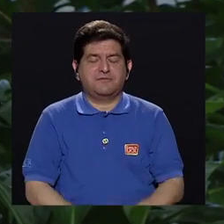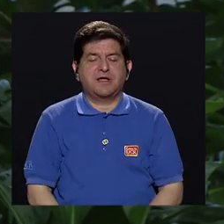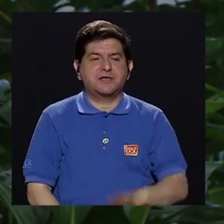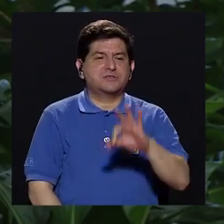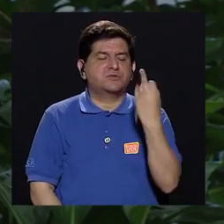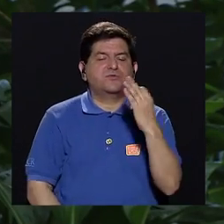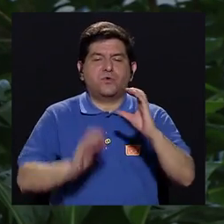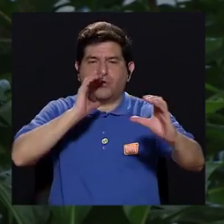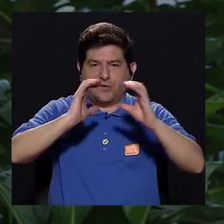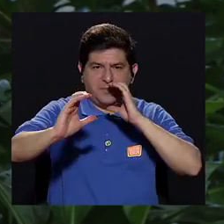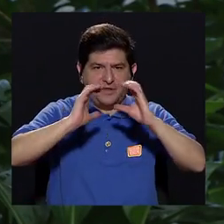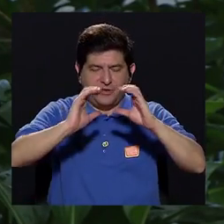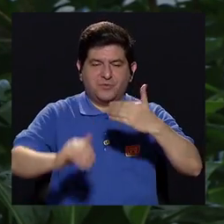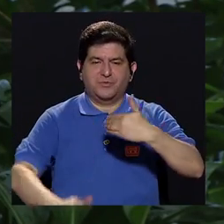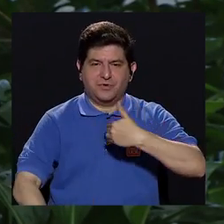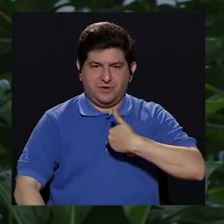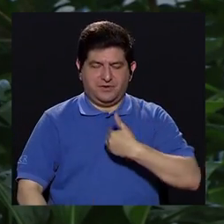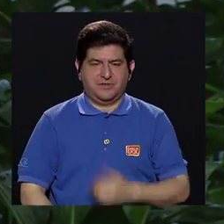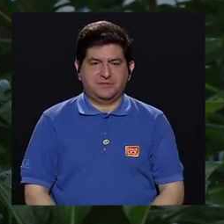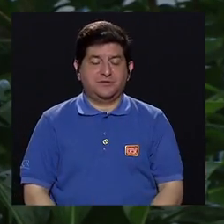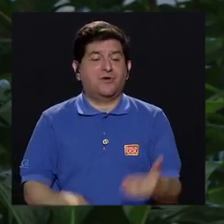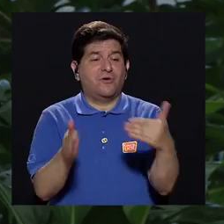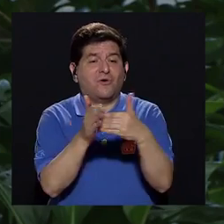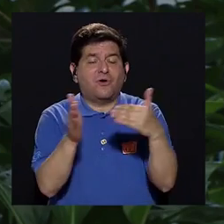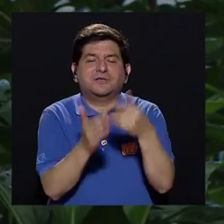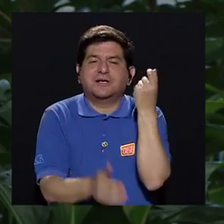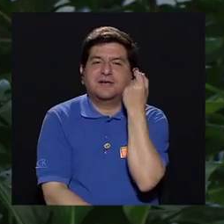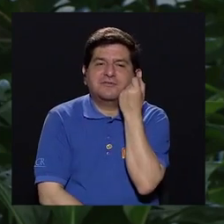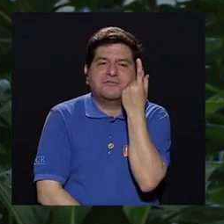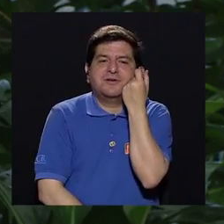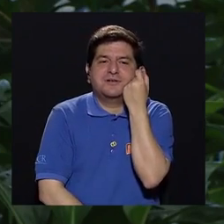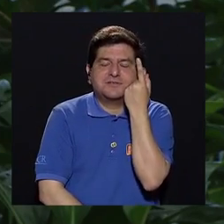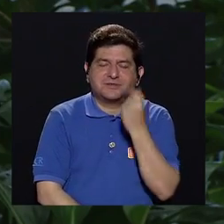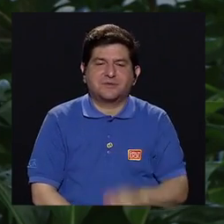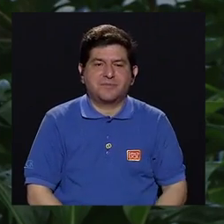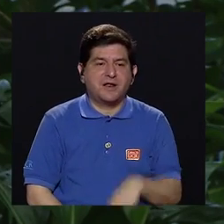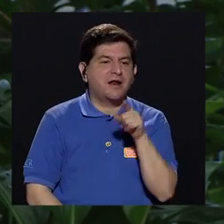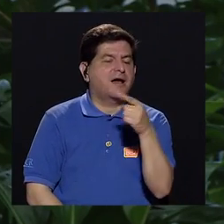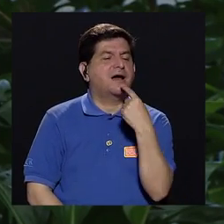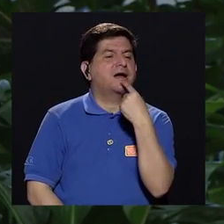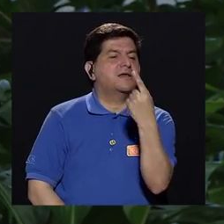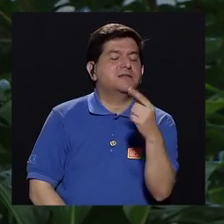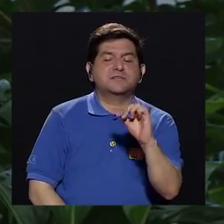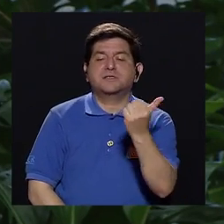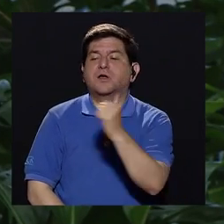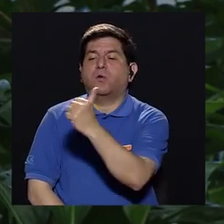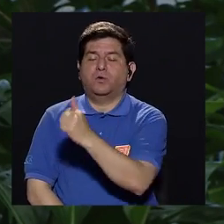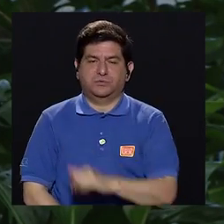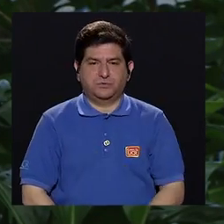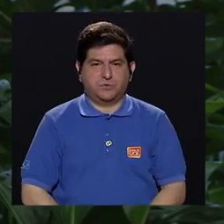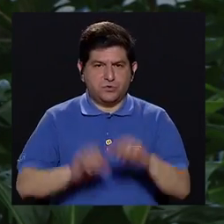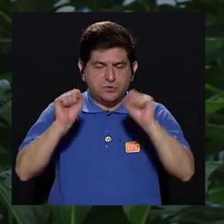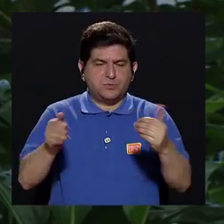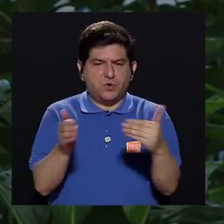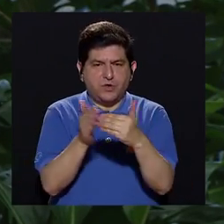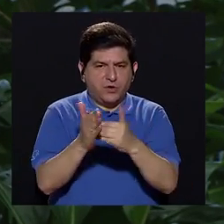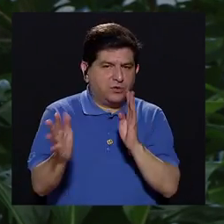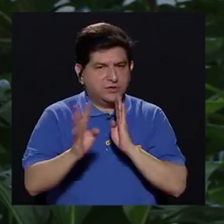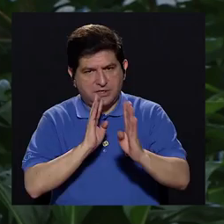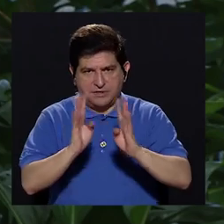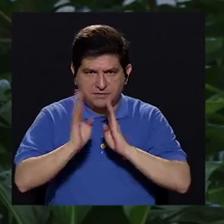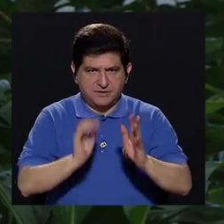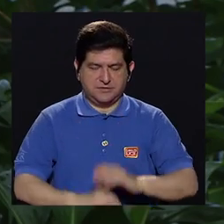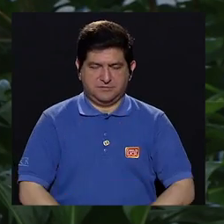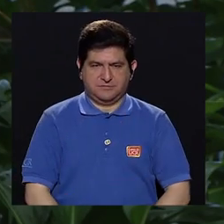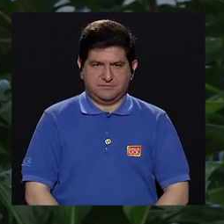adquirir una forma de comunicación, que pueda volver a comprender lo que le están indicando, lo que le están diciendo, que pueda volver a